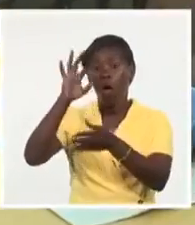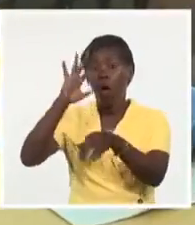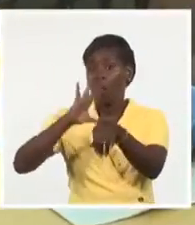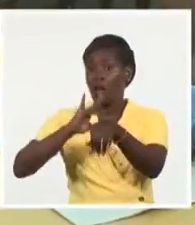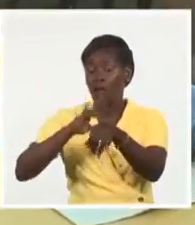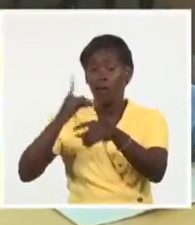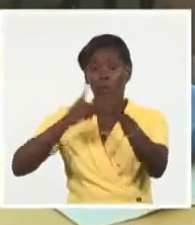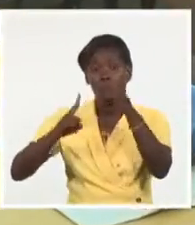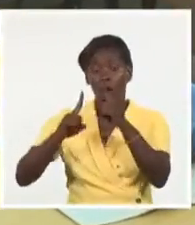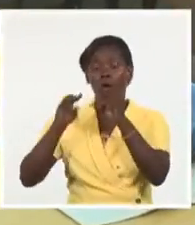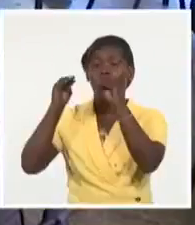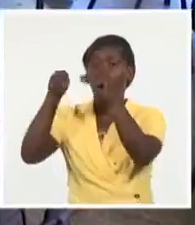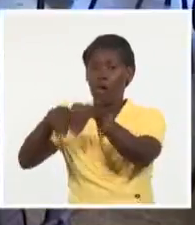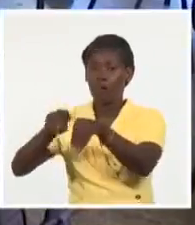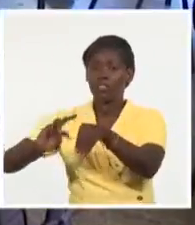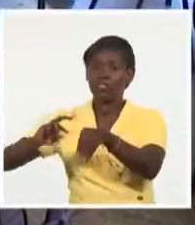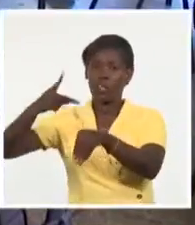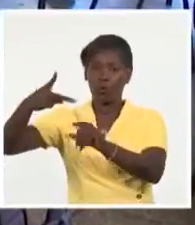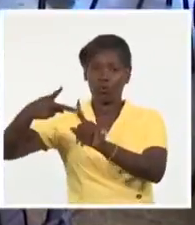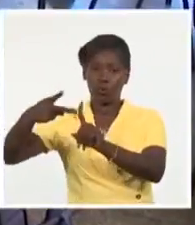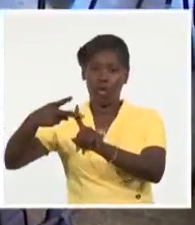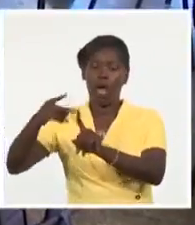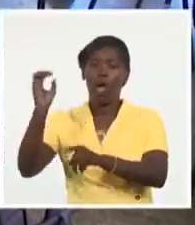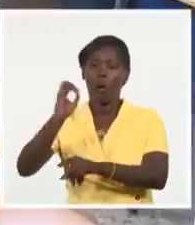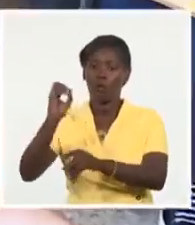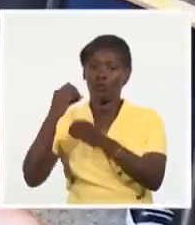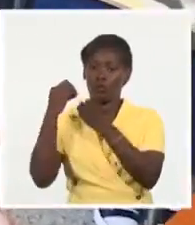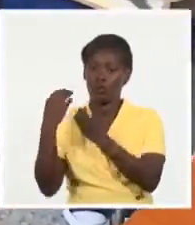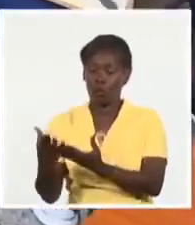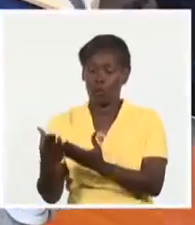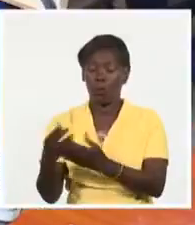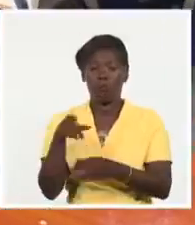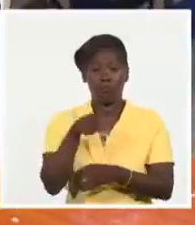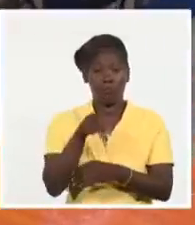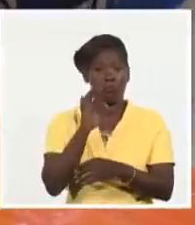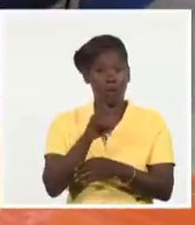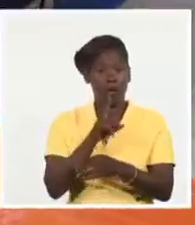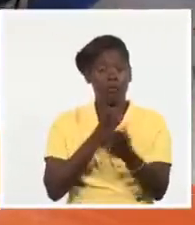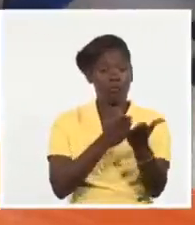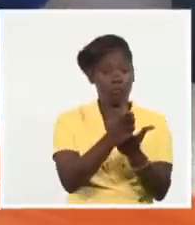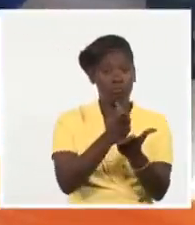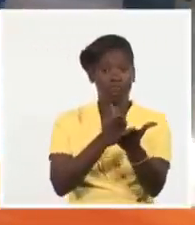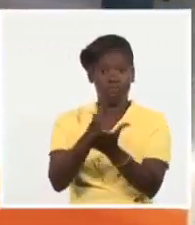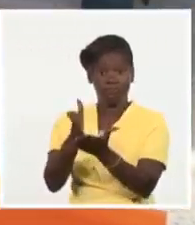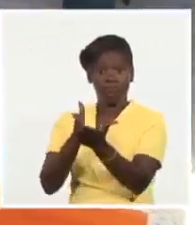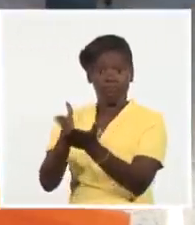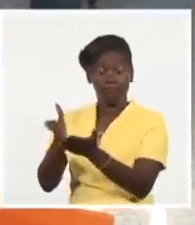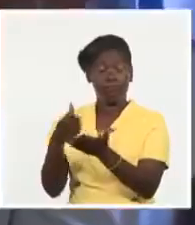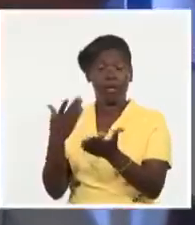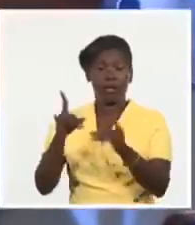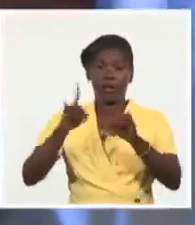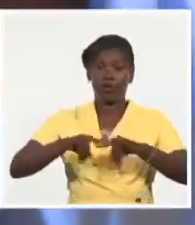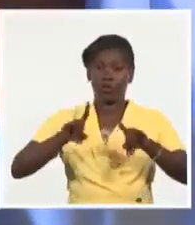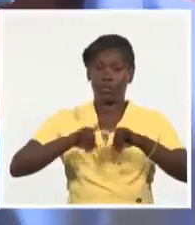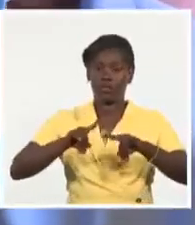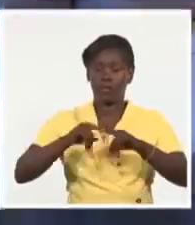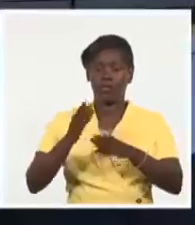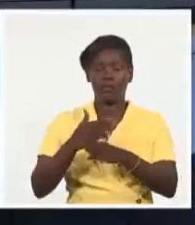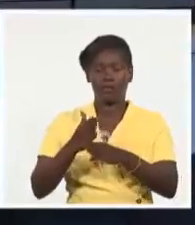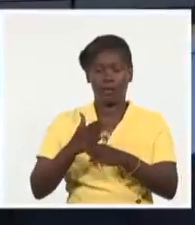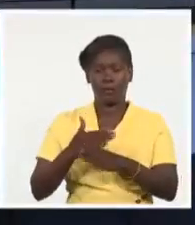103 mil plazas. El mayor incremento es en el curso por encuentros y nuevos programas de formación de ciclo corto.